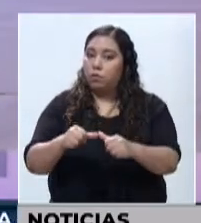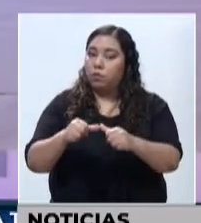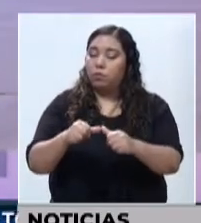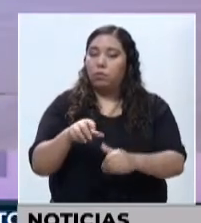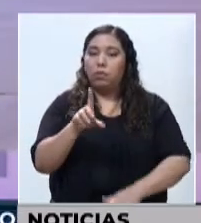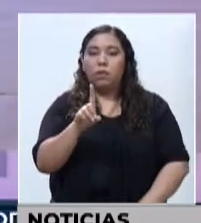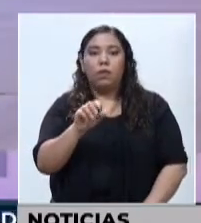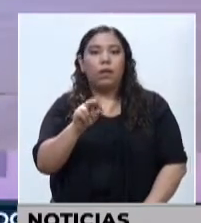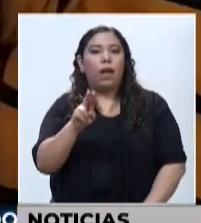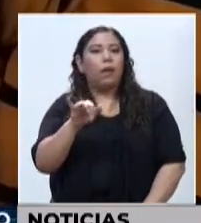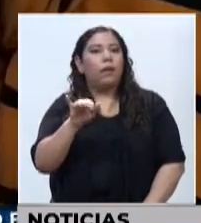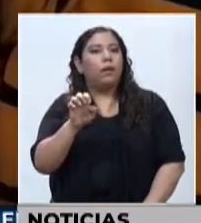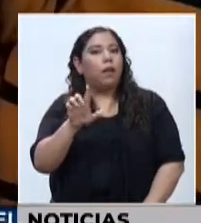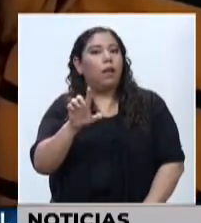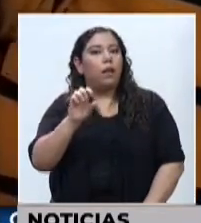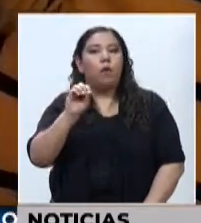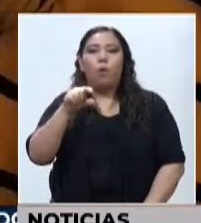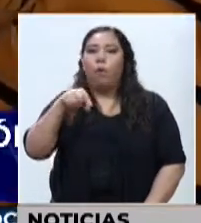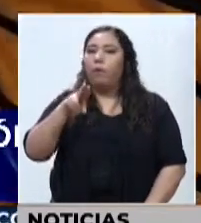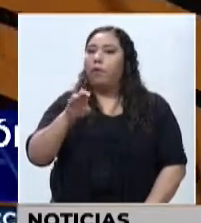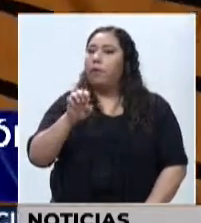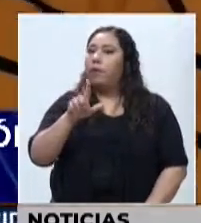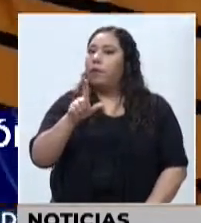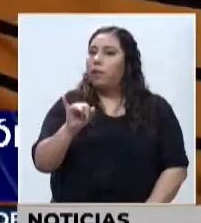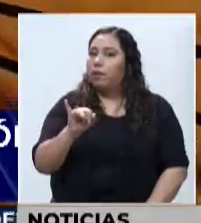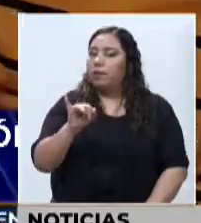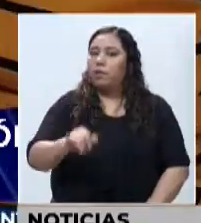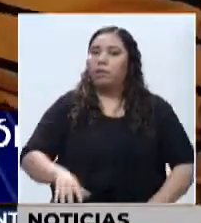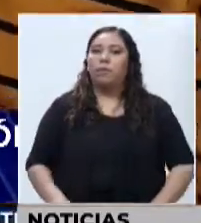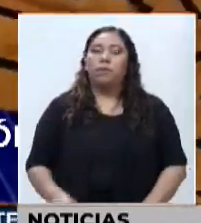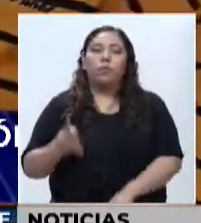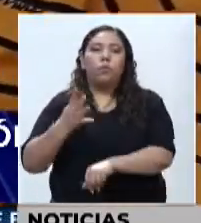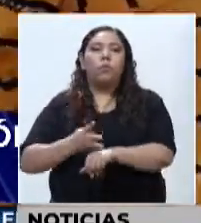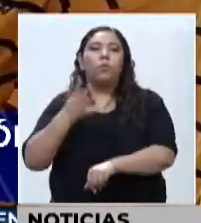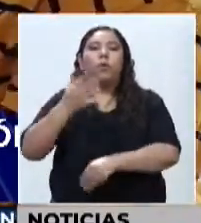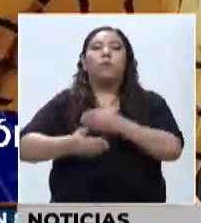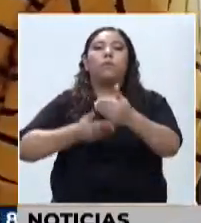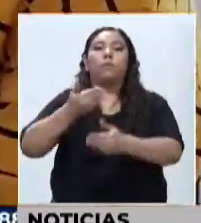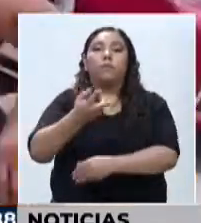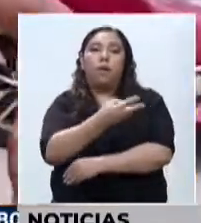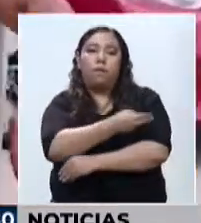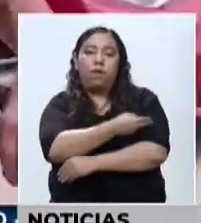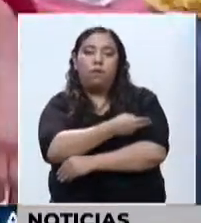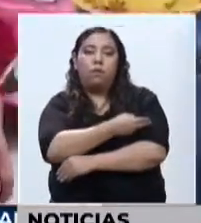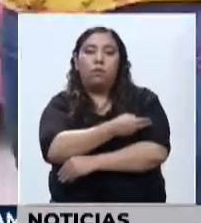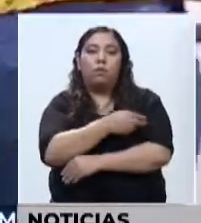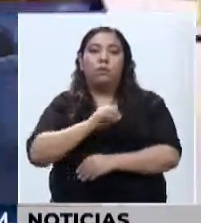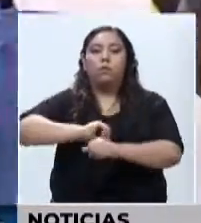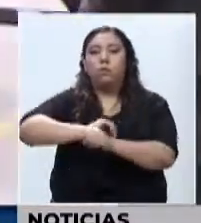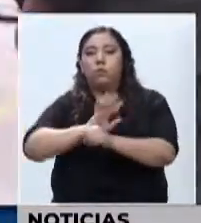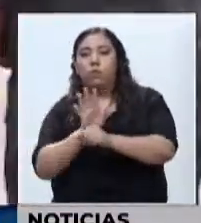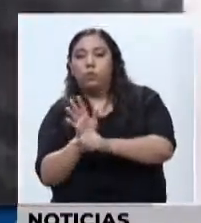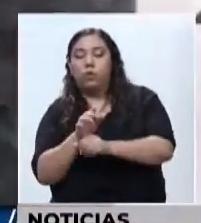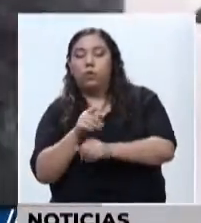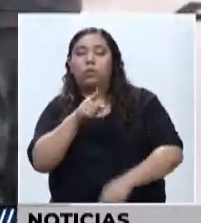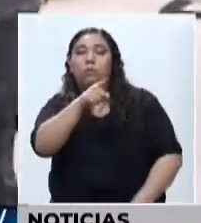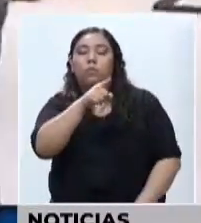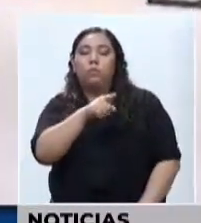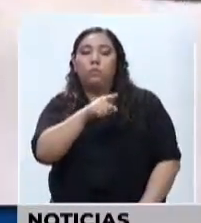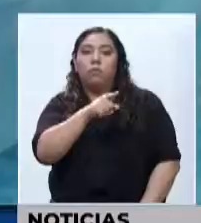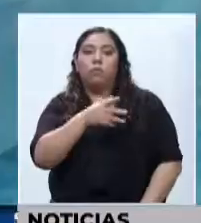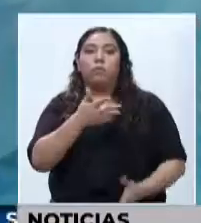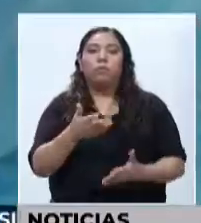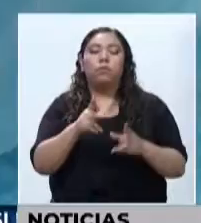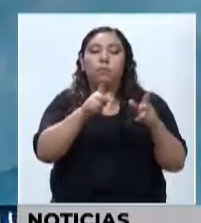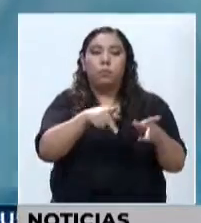Daniel O'Kellí. La cuarta jornada de vacunación contra la COVID-19 continúa en la zona norte con la inmunización del personal de